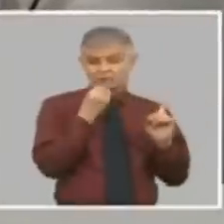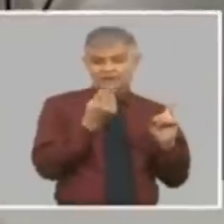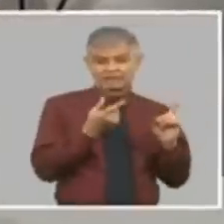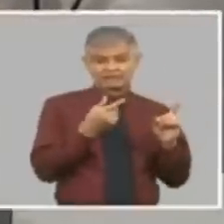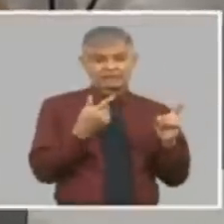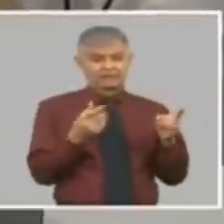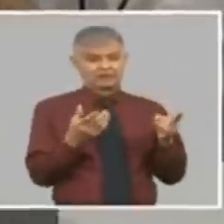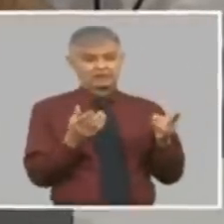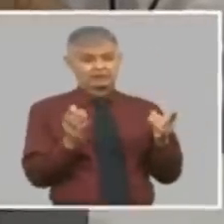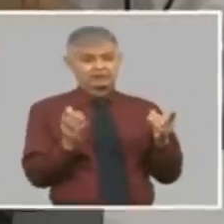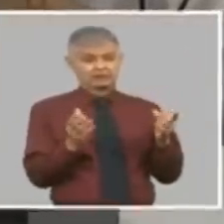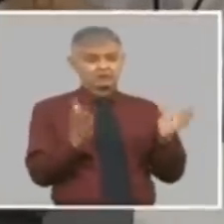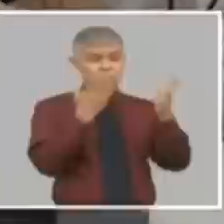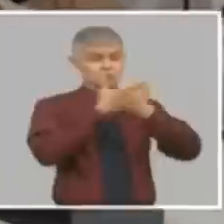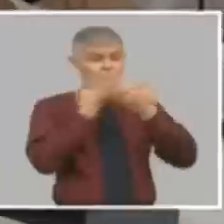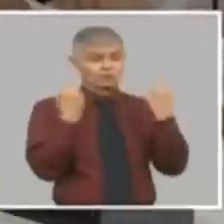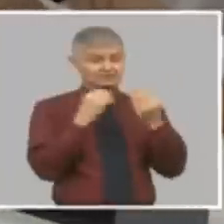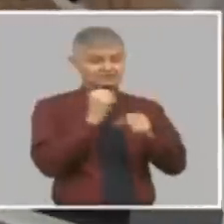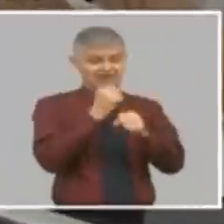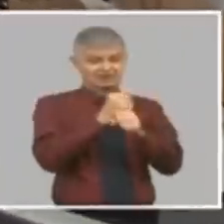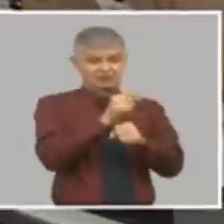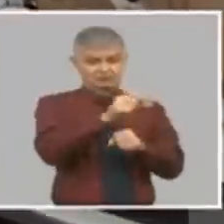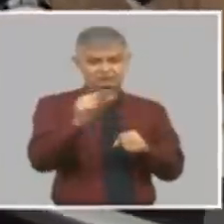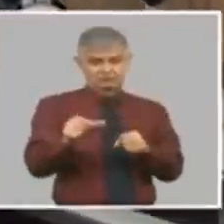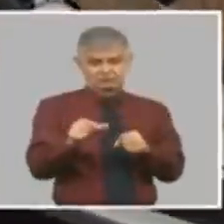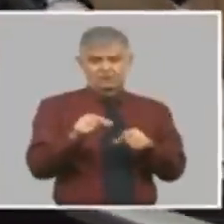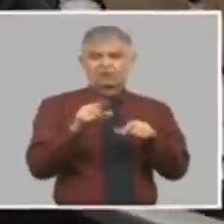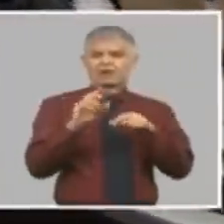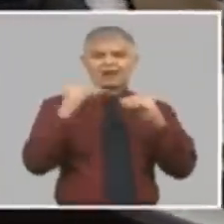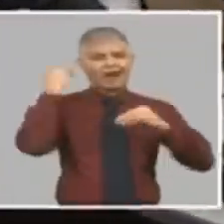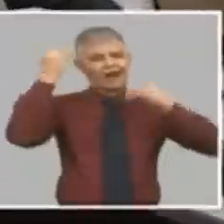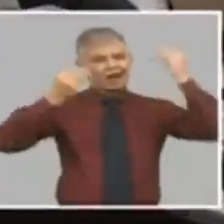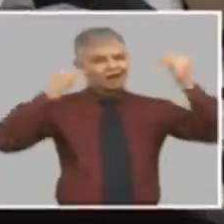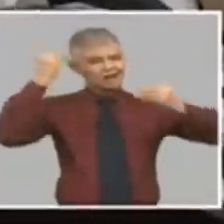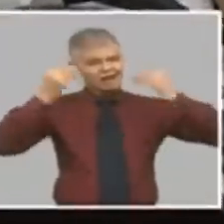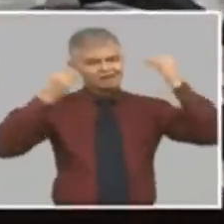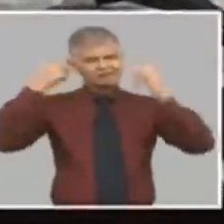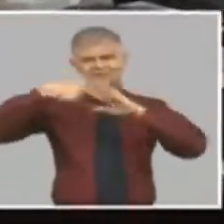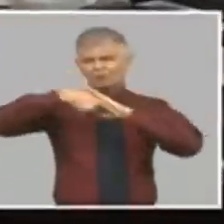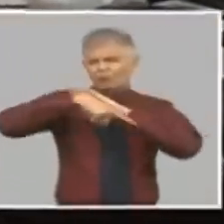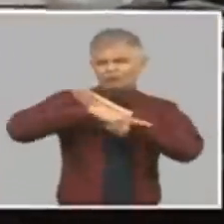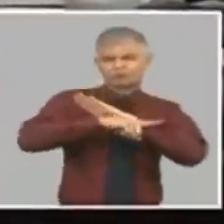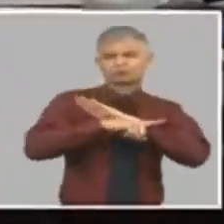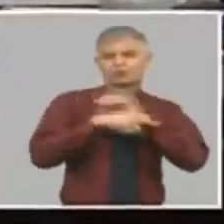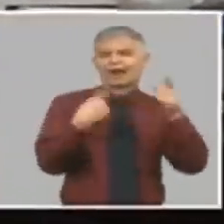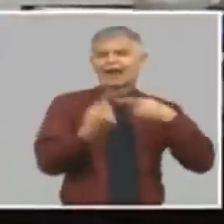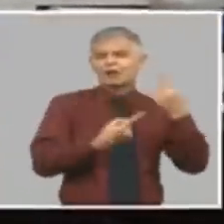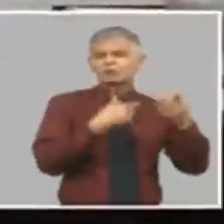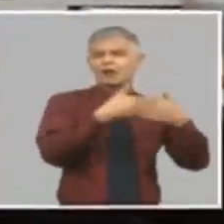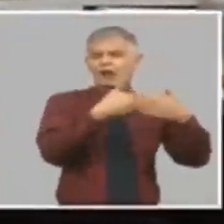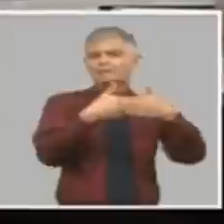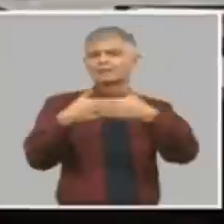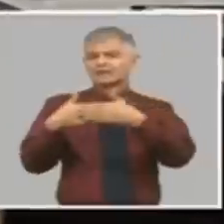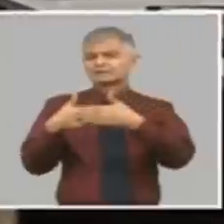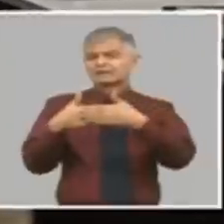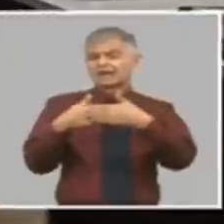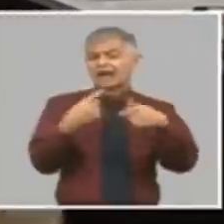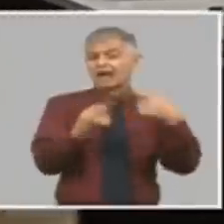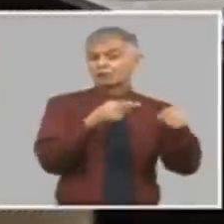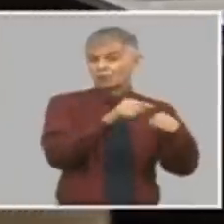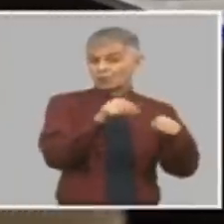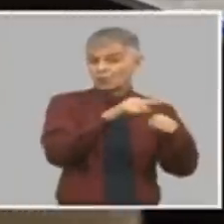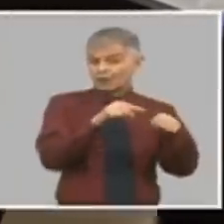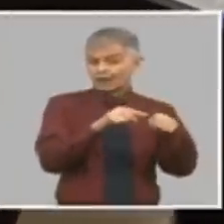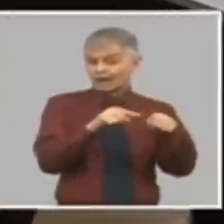desempleo después de un análisis muy riguroso alguna de esas empresas se le van a